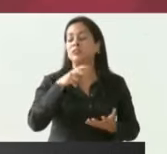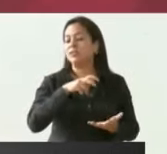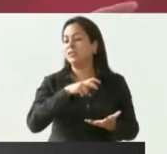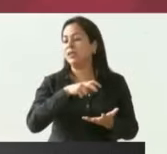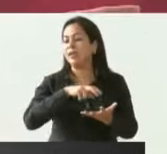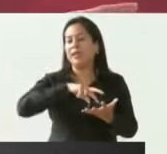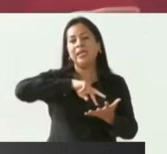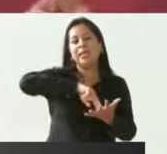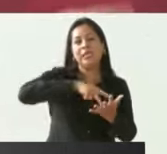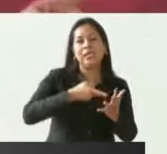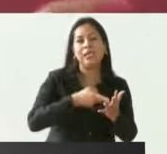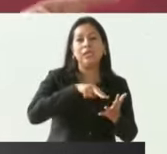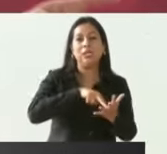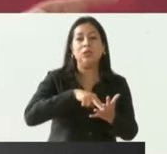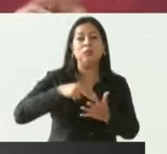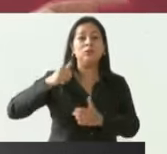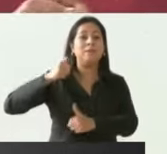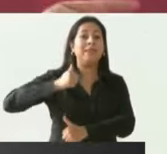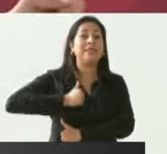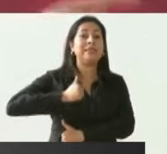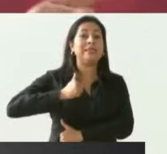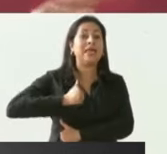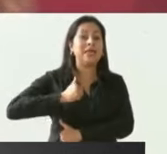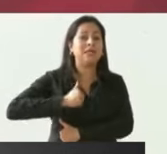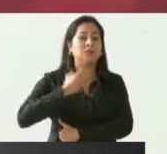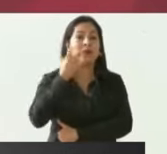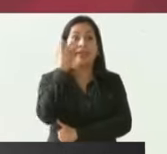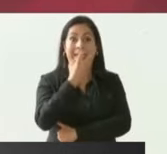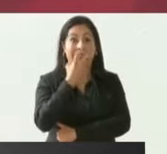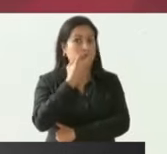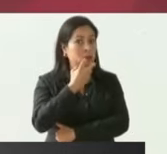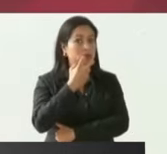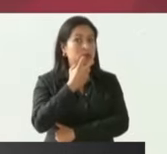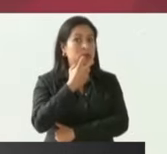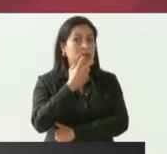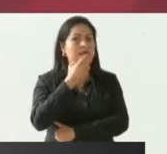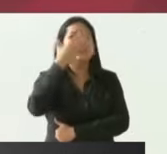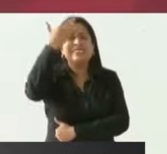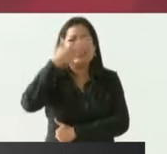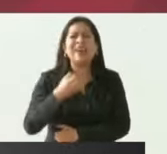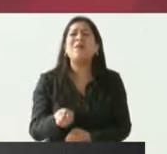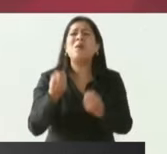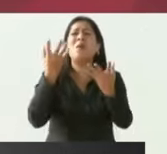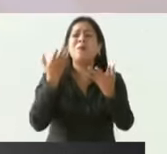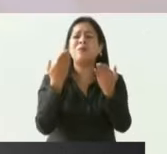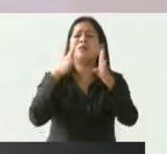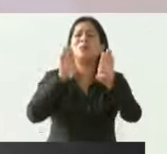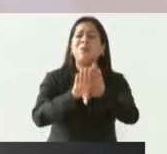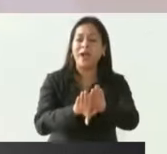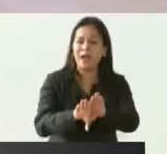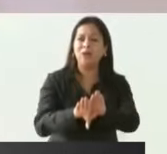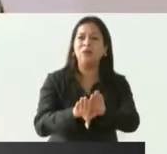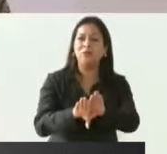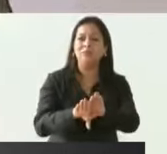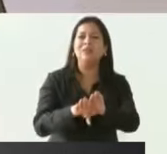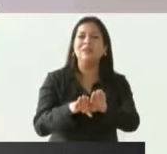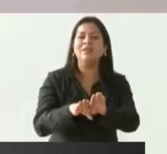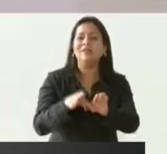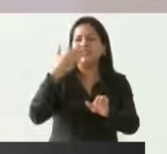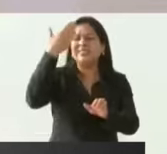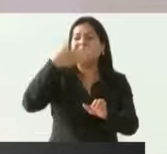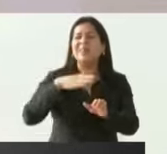militares porque ellos saben cuántas sucursales del Banco del Bienestar